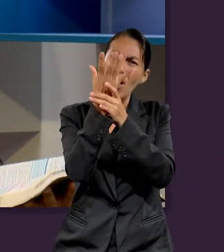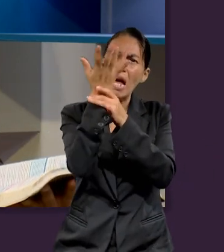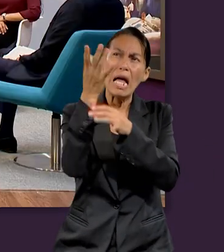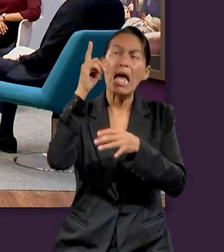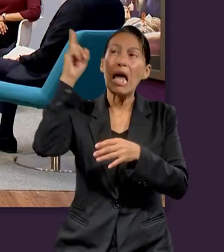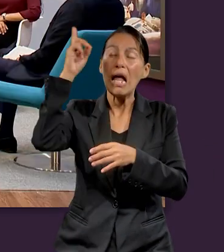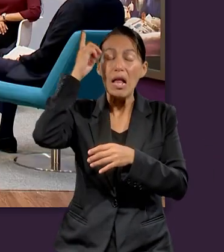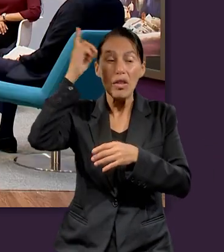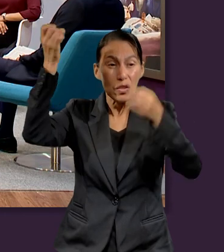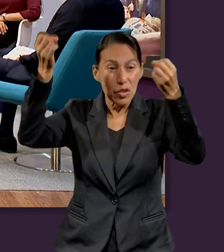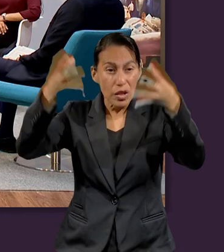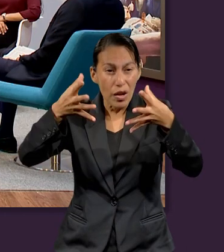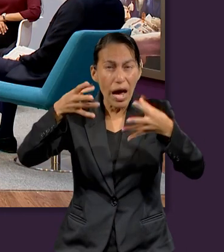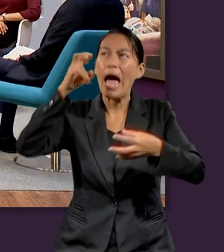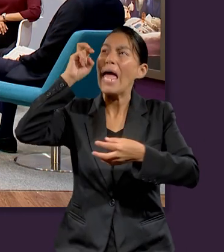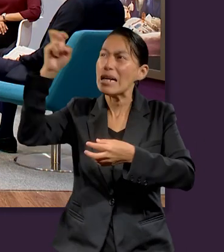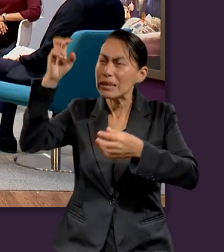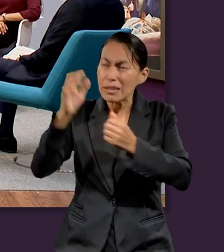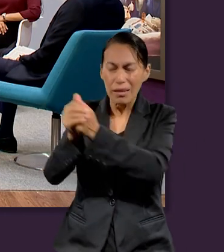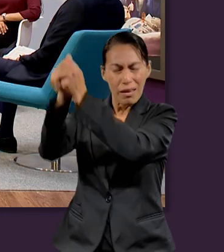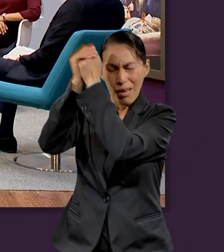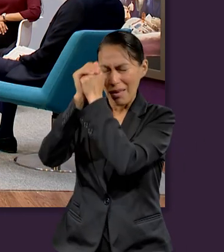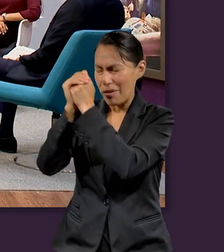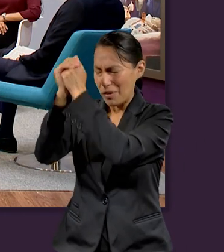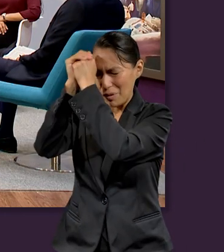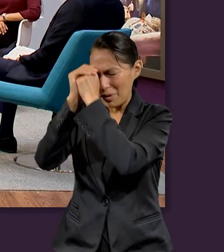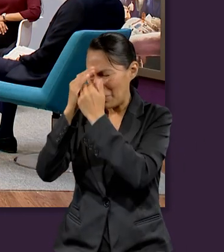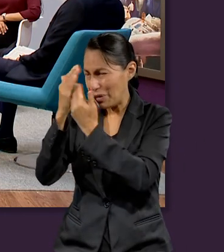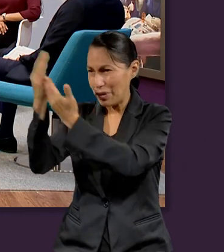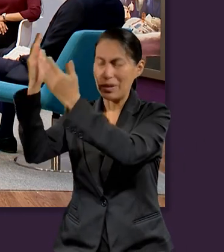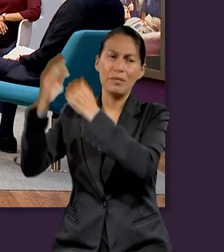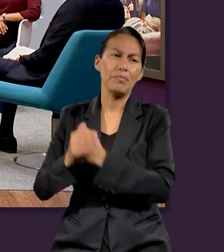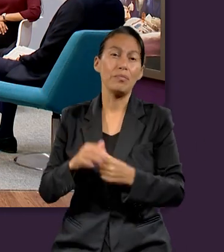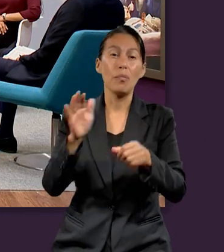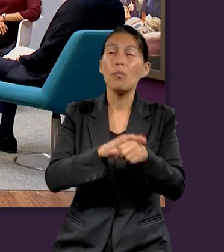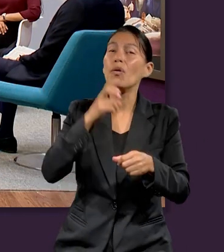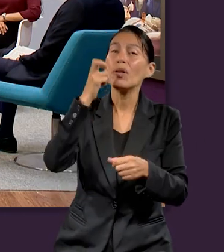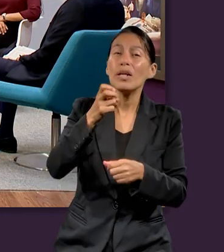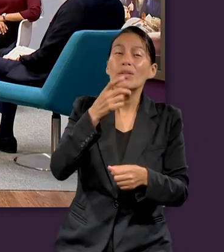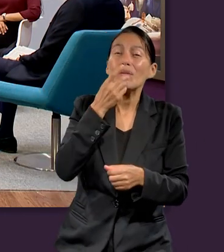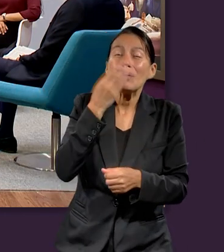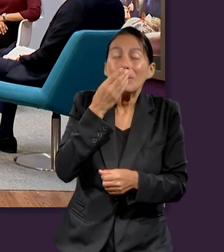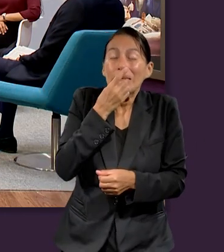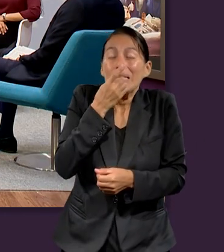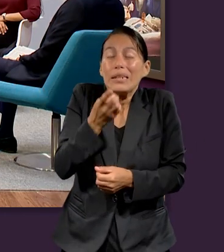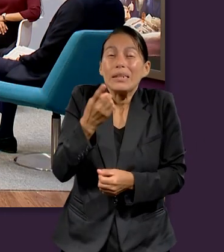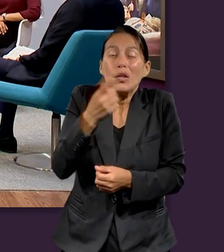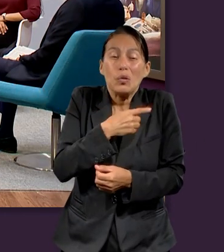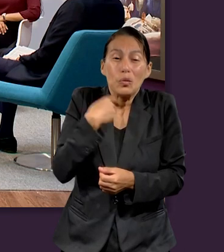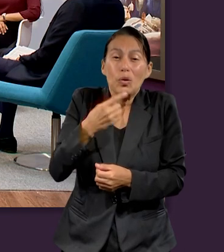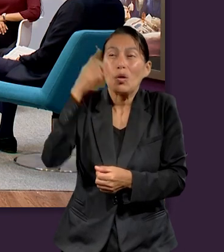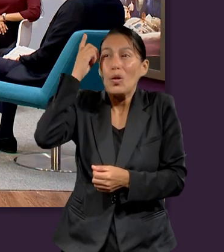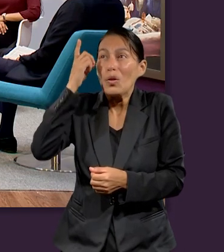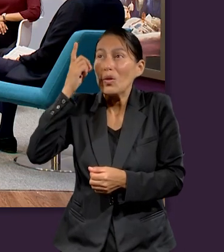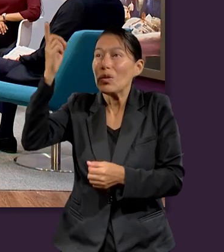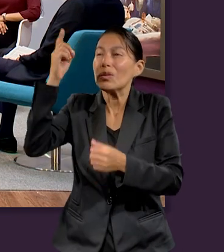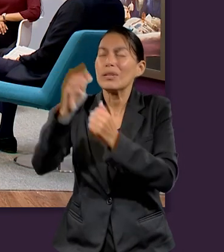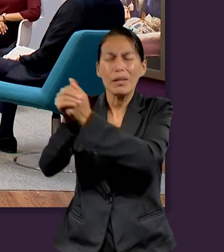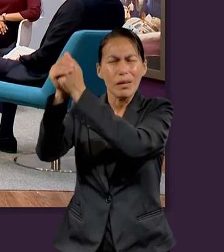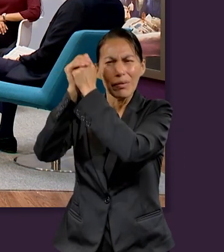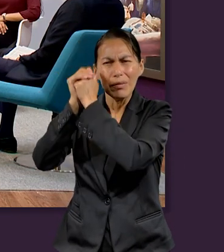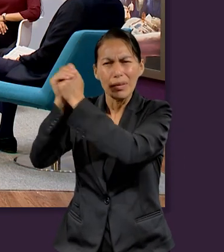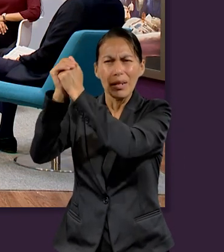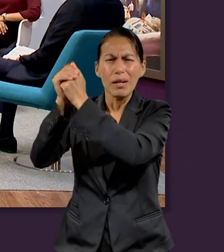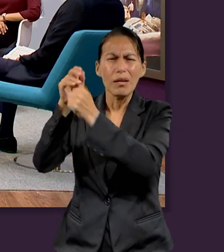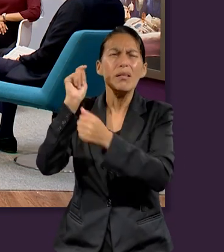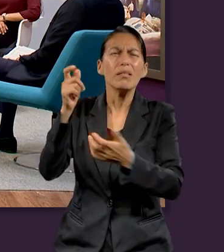de que el llamado solemne es adorar a Dios, porque es nuestro Creador. Adorar a Dios, porque es nuestro Redentor. Adorar a